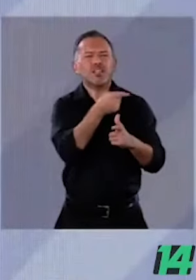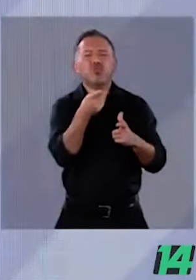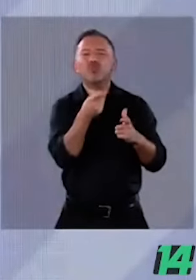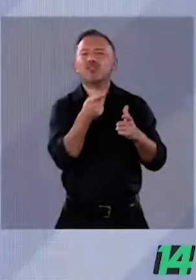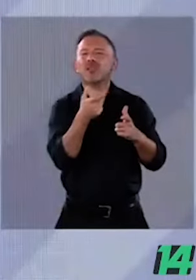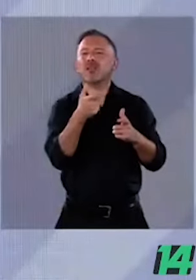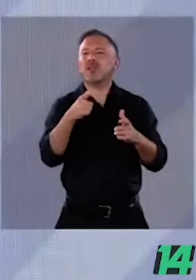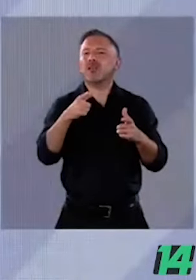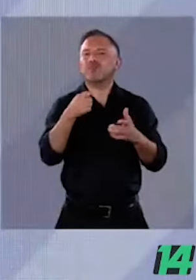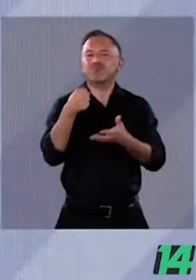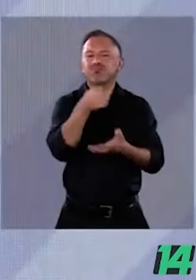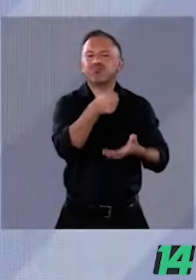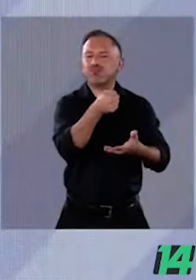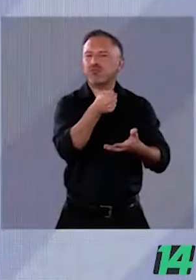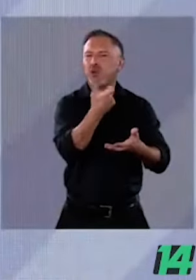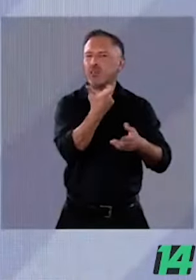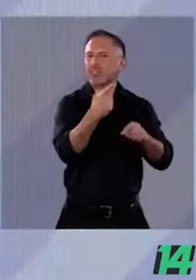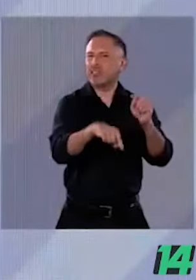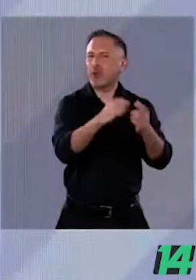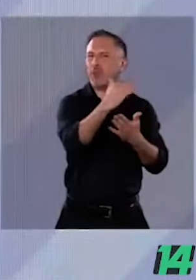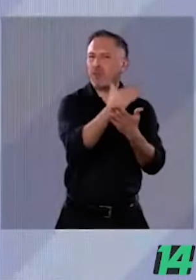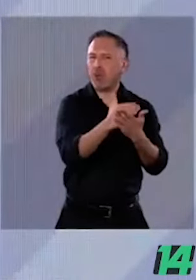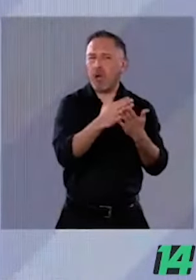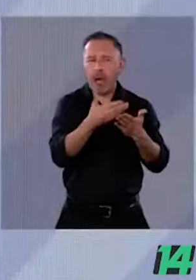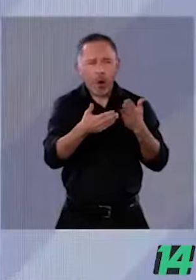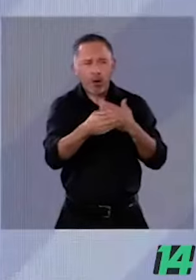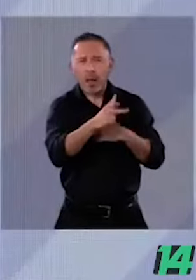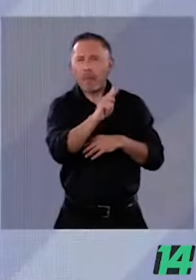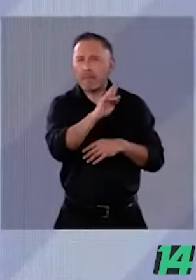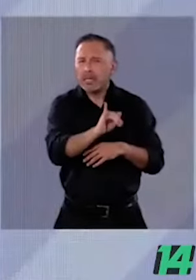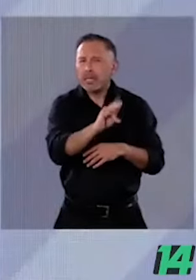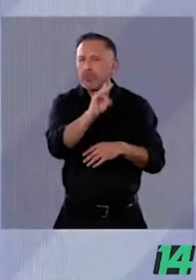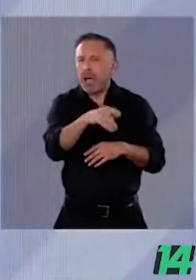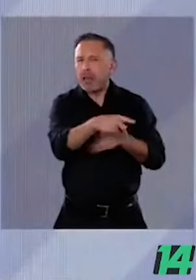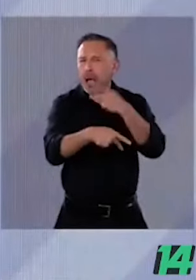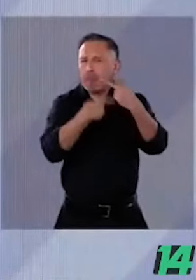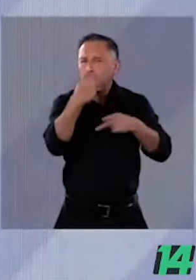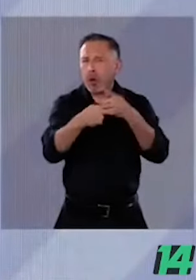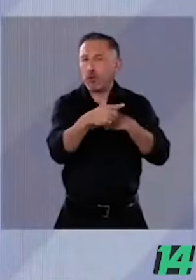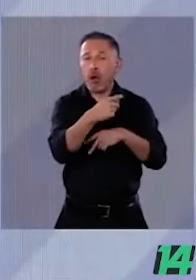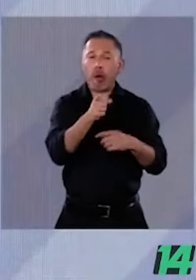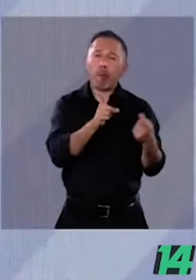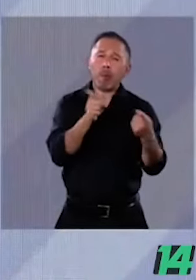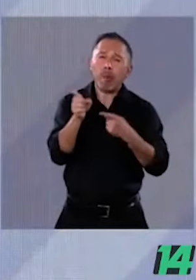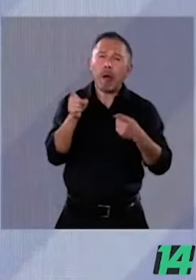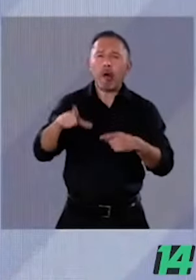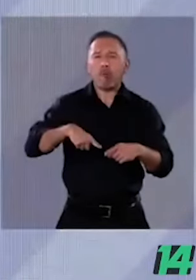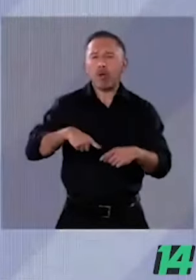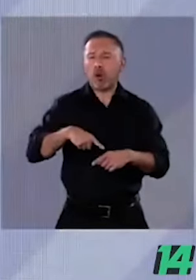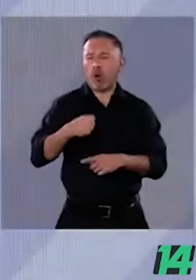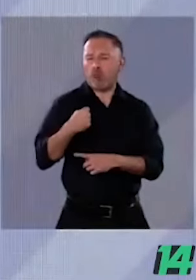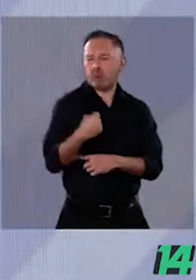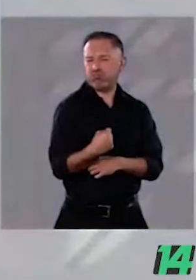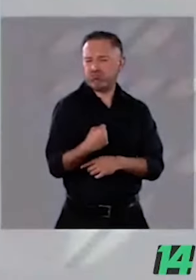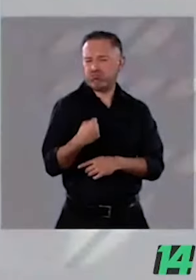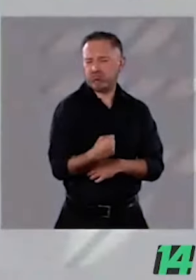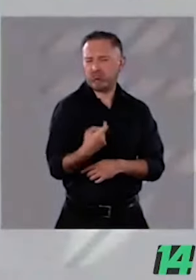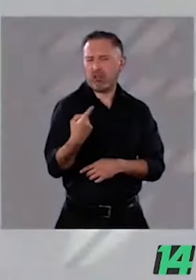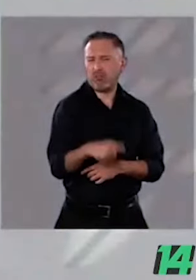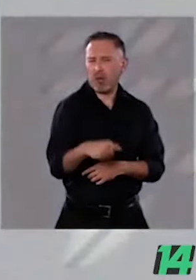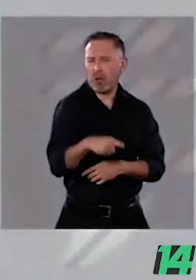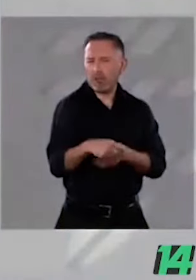esta narrativa que han estado haciendo los del PRIAN, de que viene el autoritarismo, que hay autoritarismo, es absolutamente